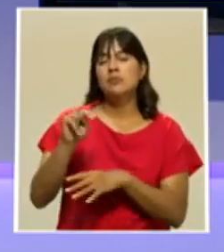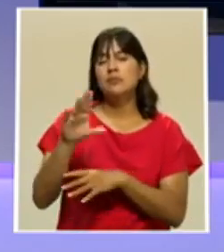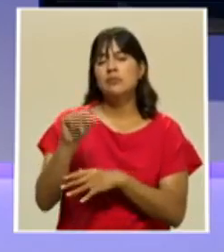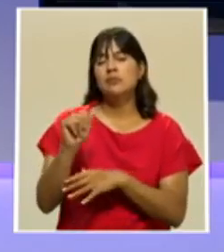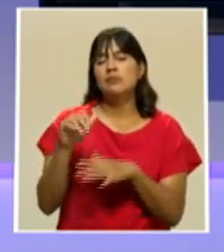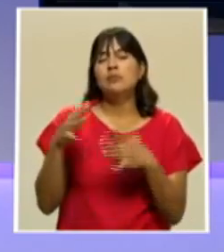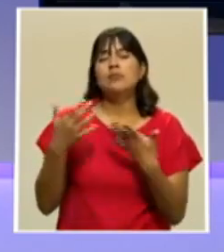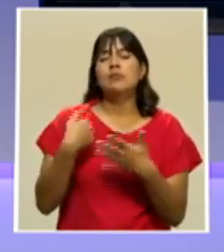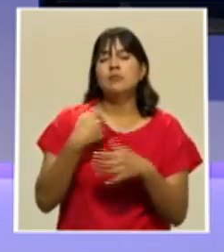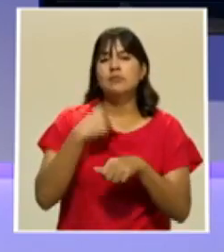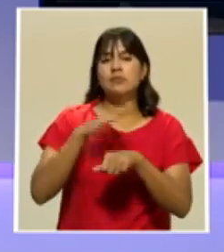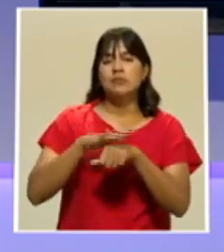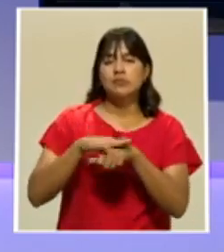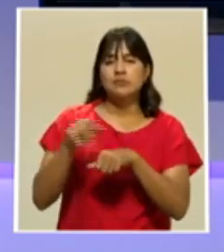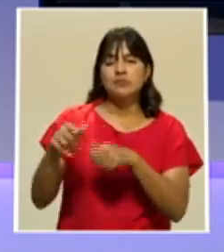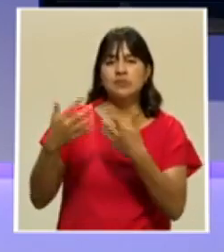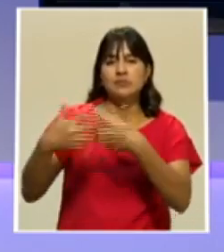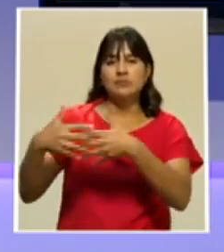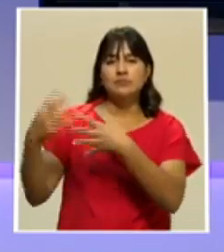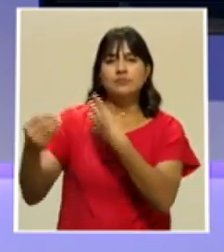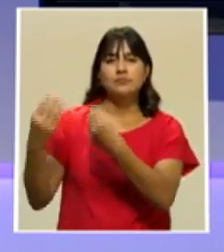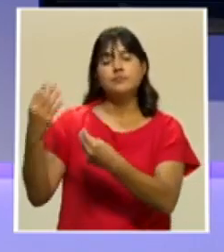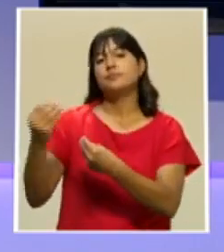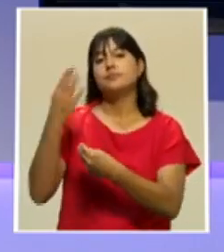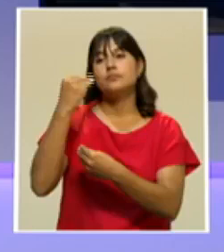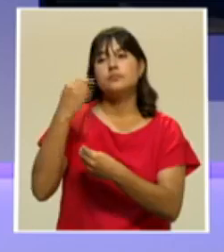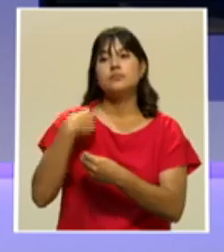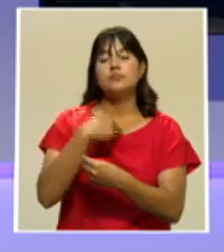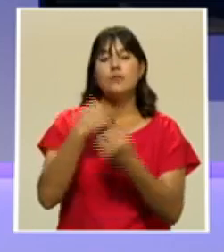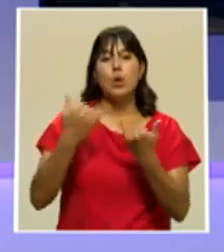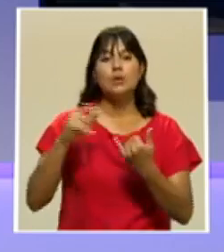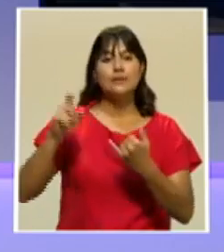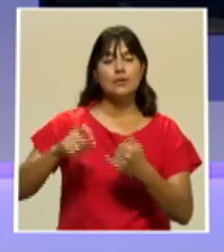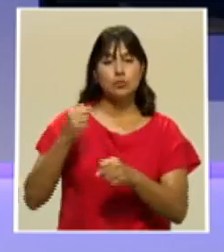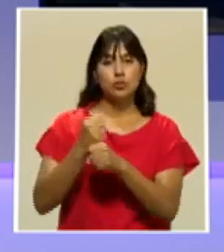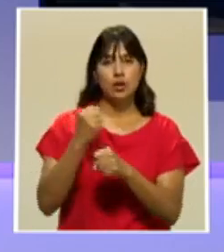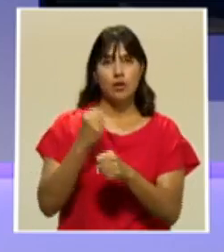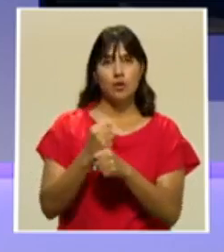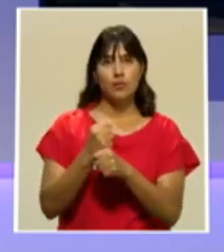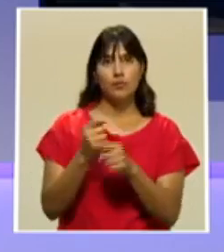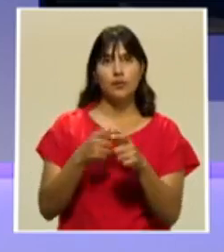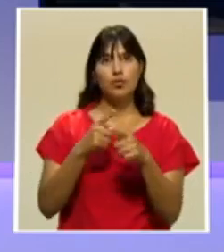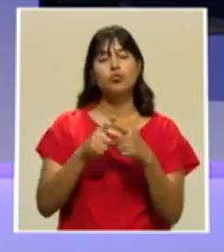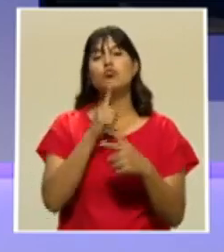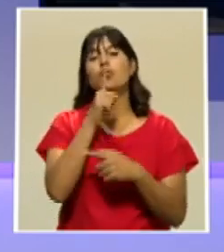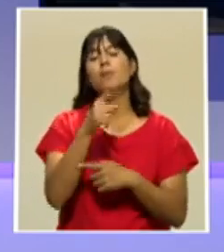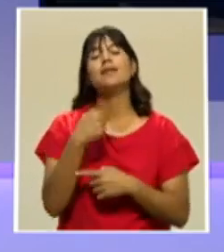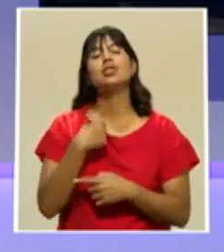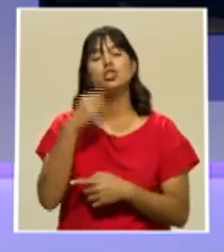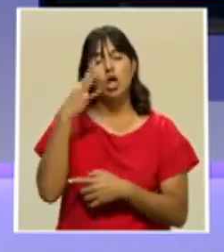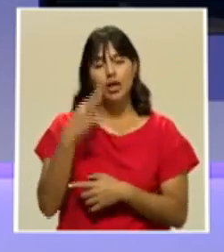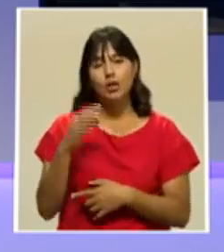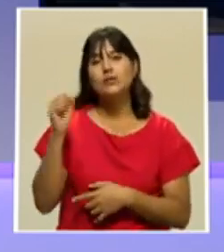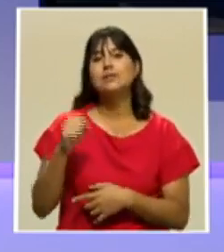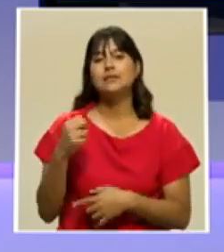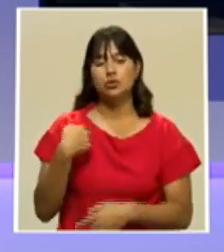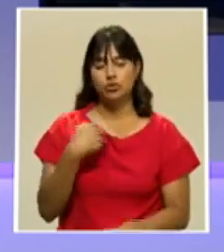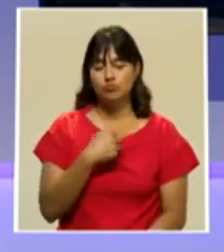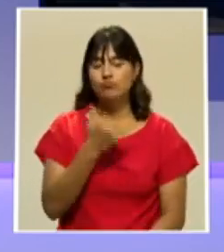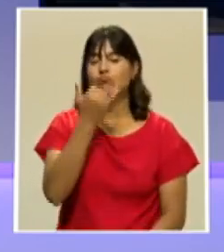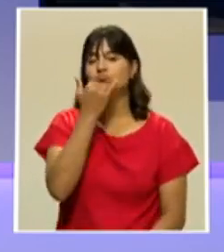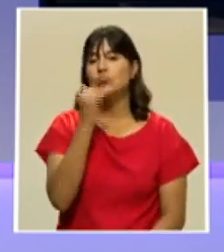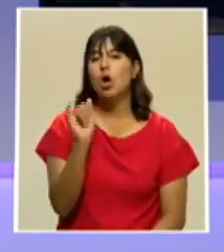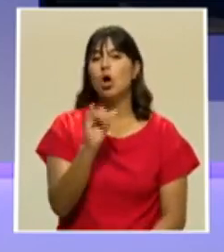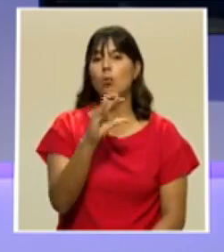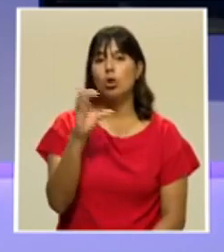pasen esas cosas en lugares donde se necesita empleo? Entonces, en realidad yo creo que sí hemos fallado como país,